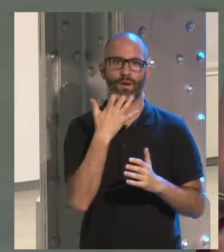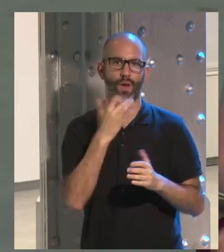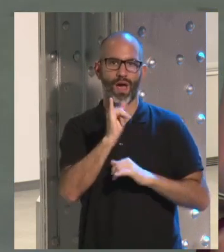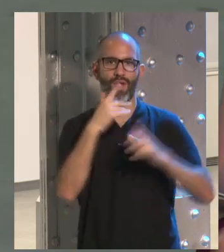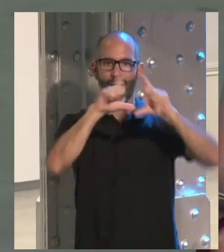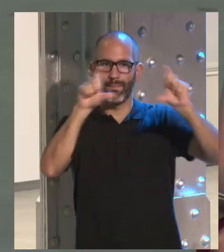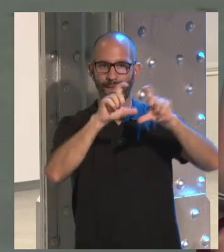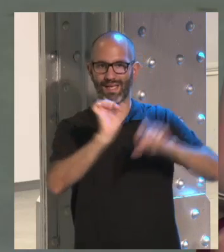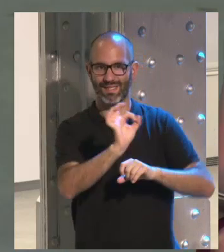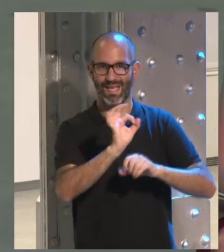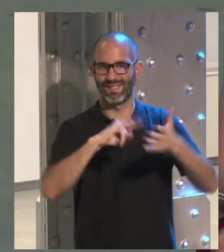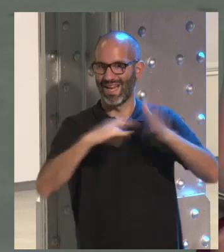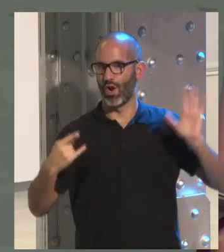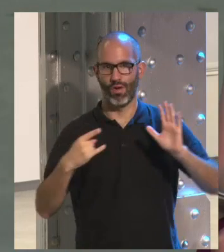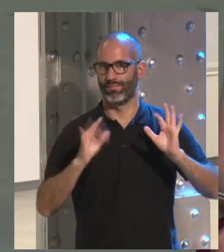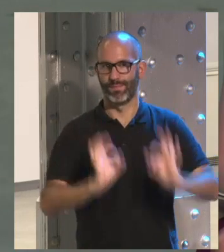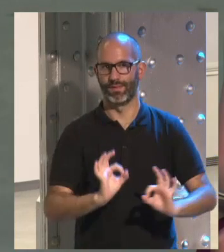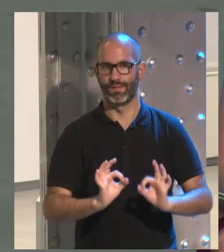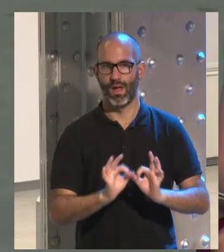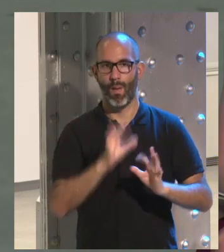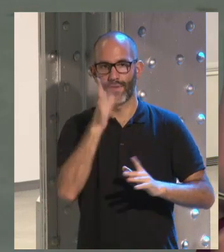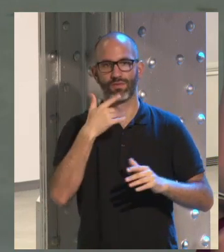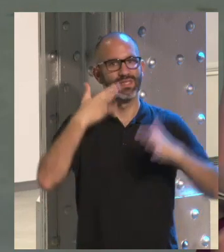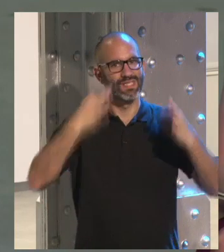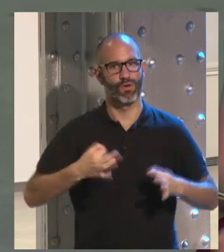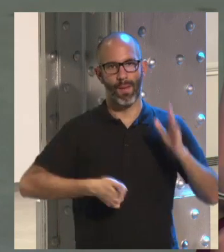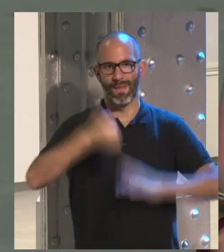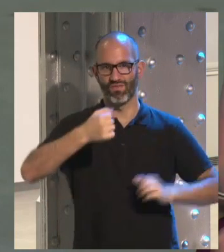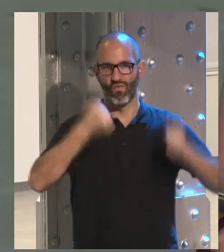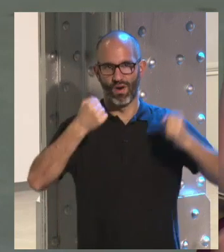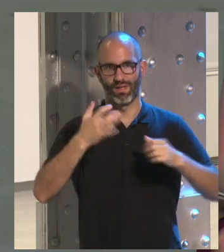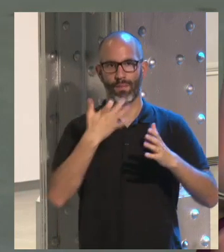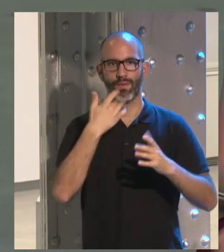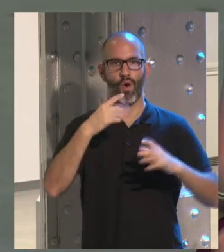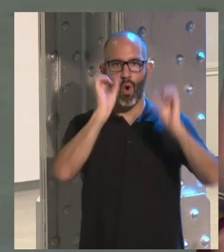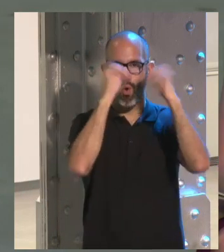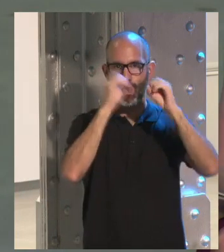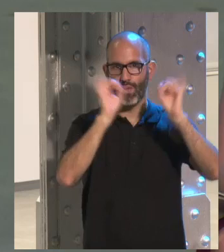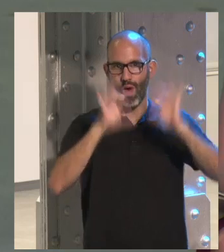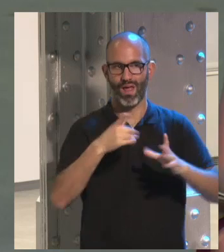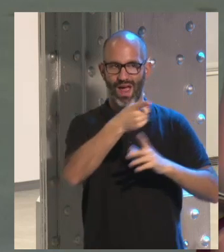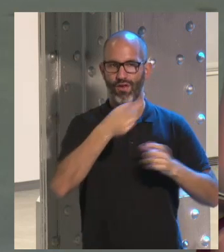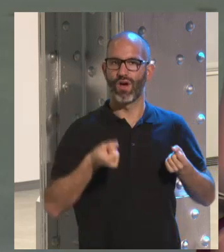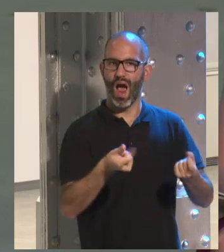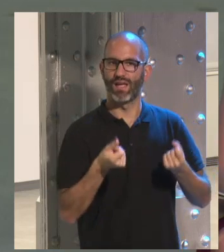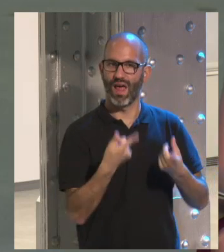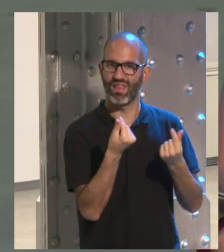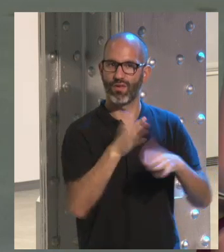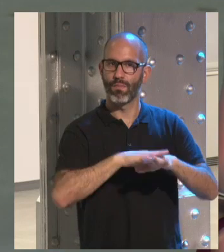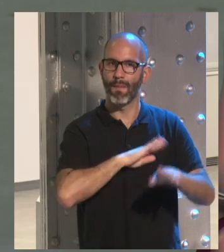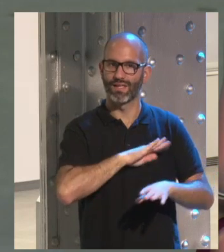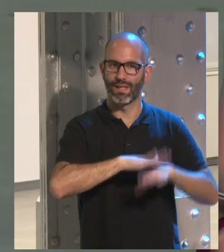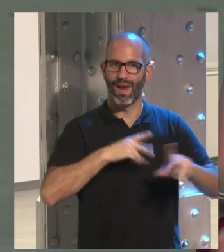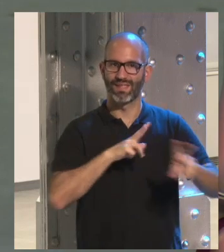empresa fundamentalmente tecnológica y, por lo tanto, la seguridad es mucho más fuerte, como le pasa a Google. Son gente que se ha gastado bastante dinero en la seguridad,